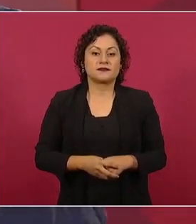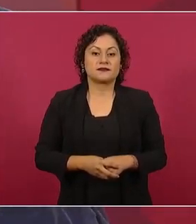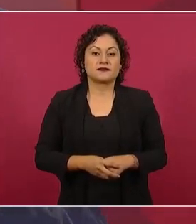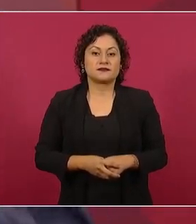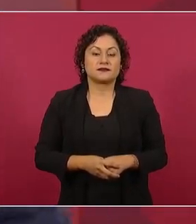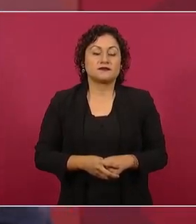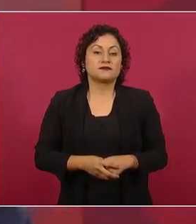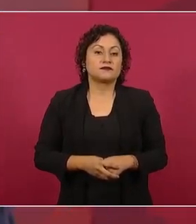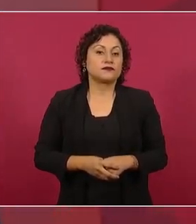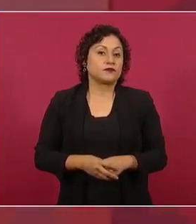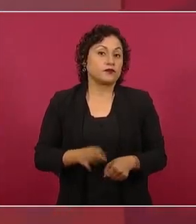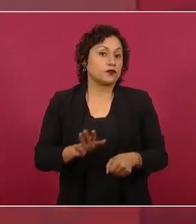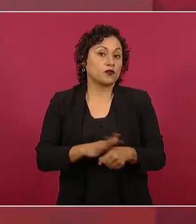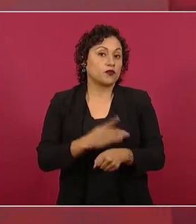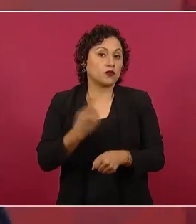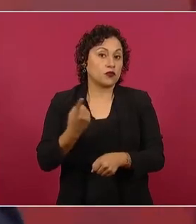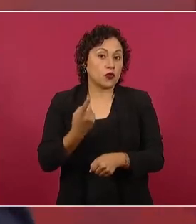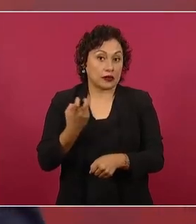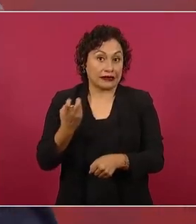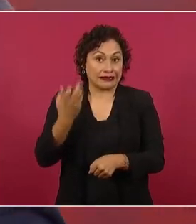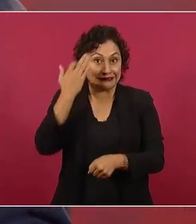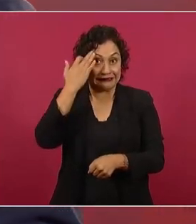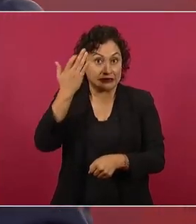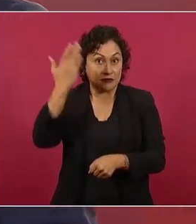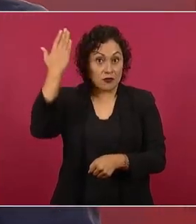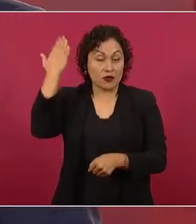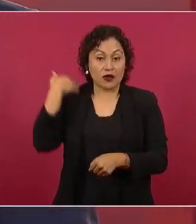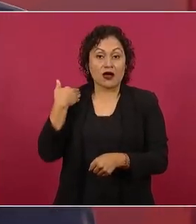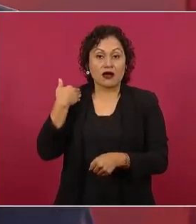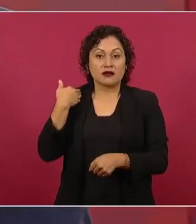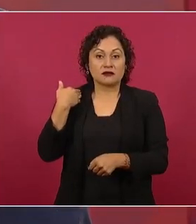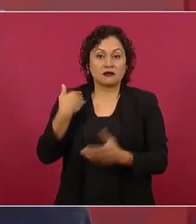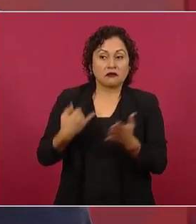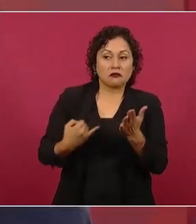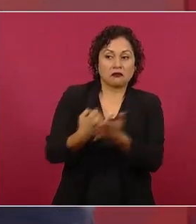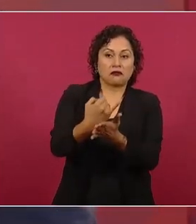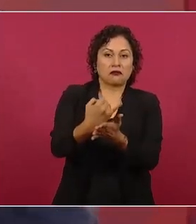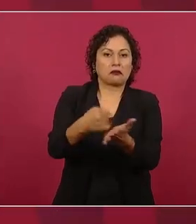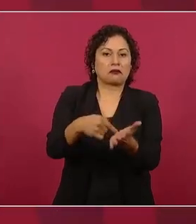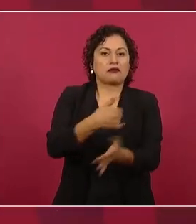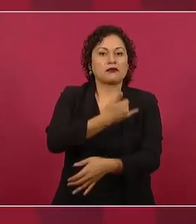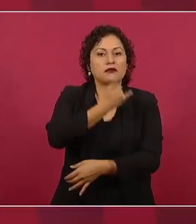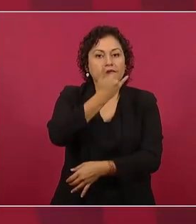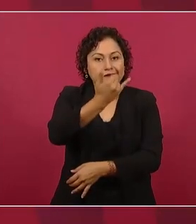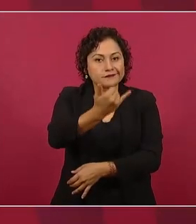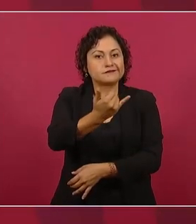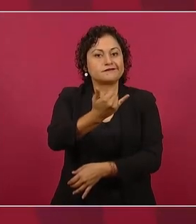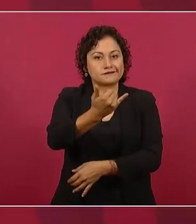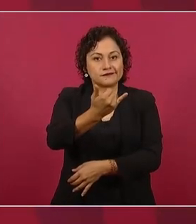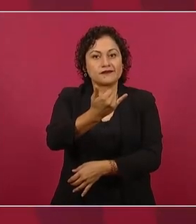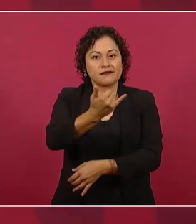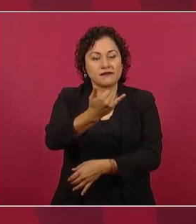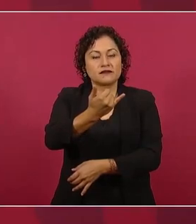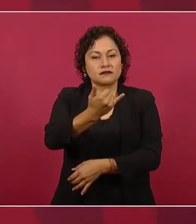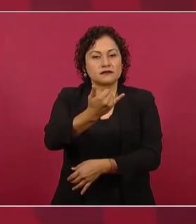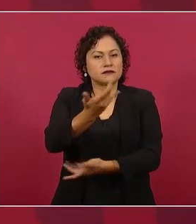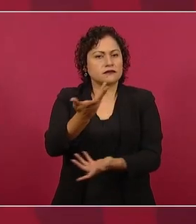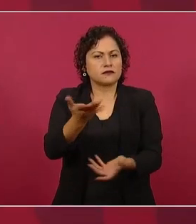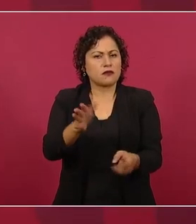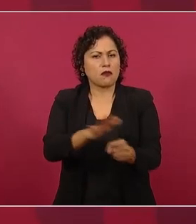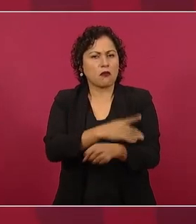decisiones equivocadas para continuar protegiendo